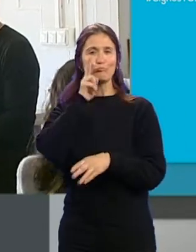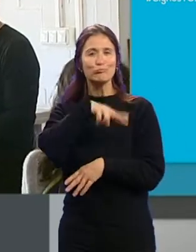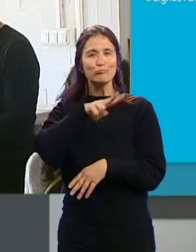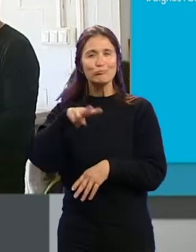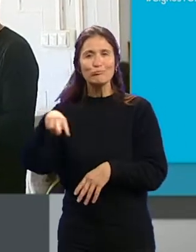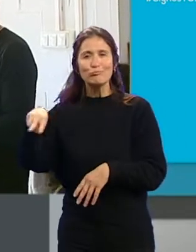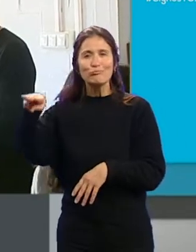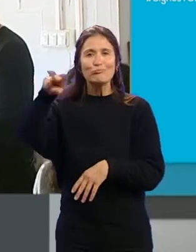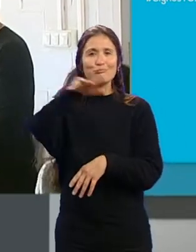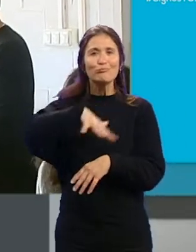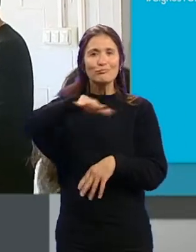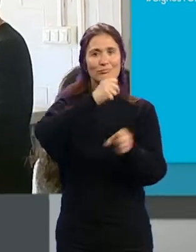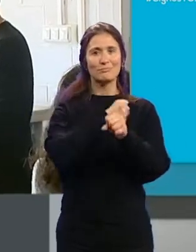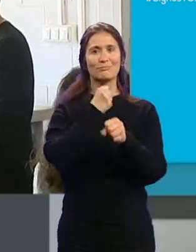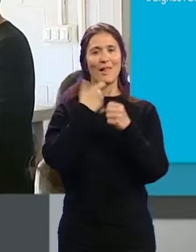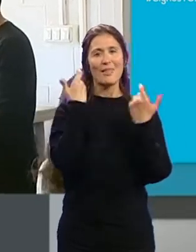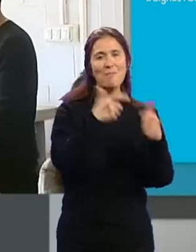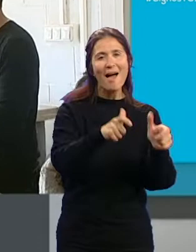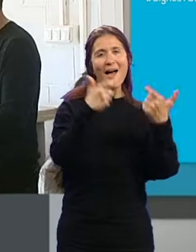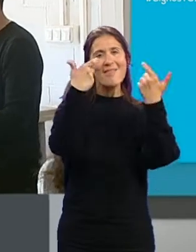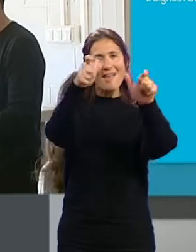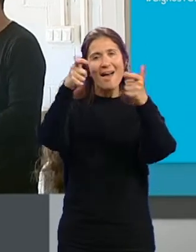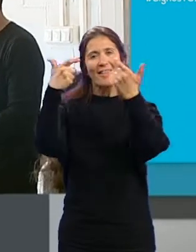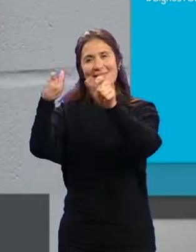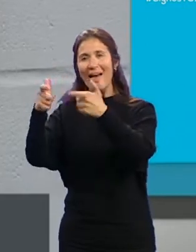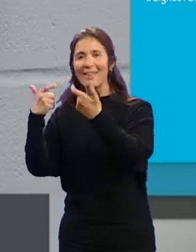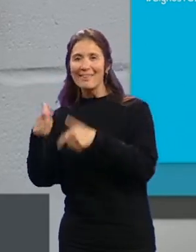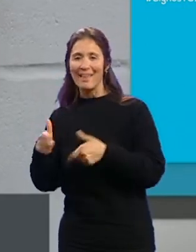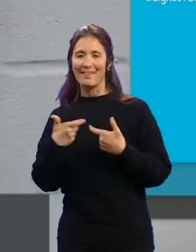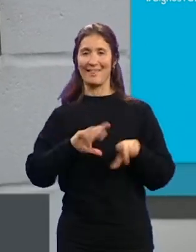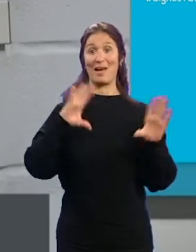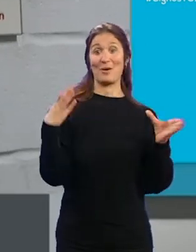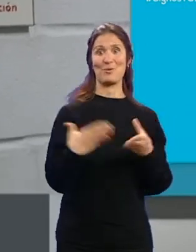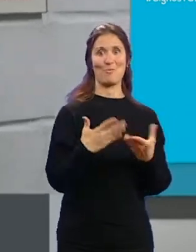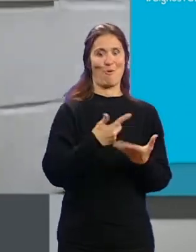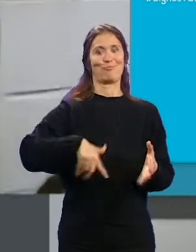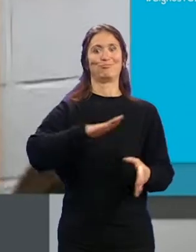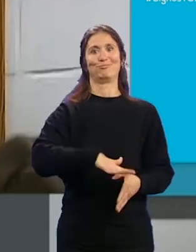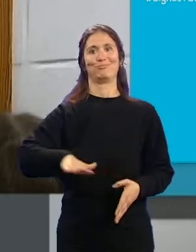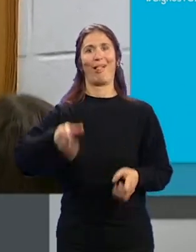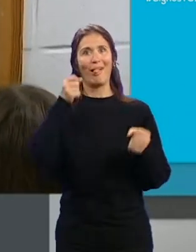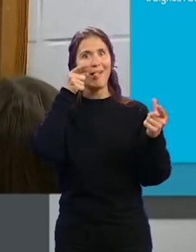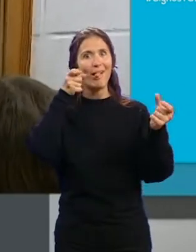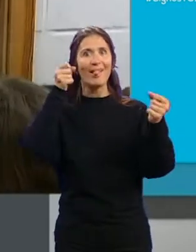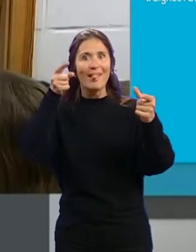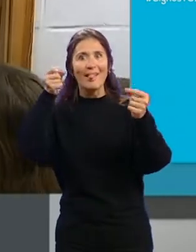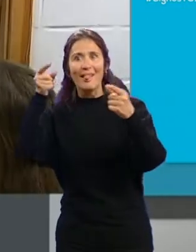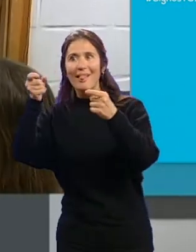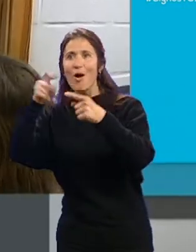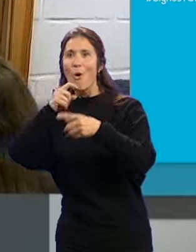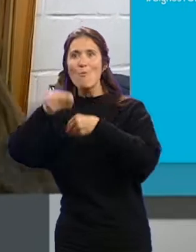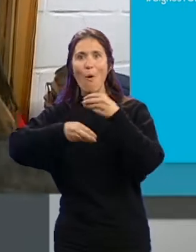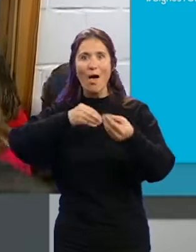espacios de trabajo... ...departamento a departamento... ...este numeroso grupo de alumnos... ...ha ido descubriendo cómo se hacen las